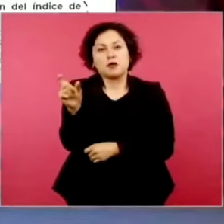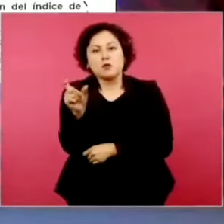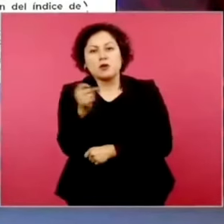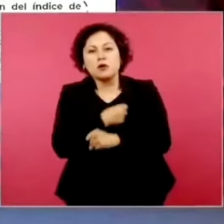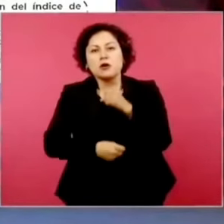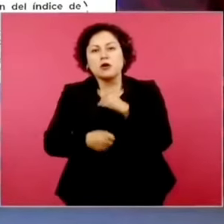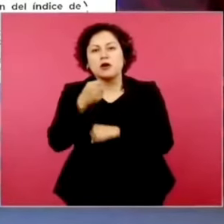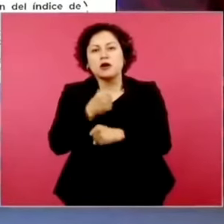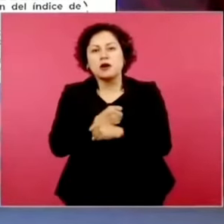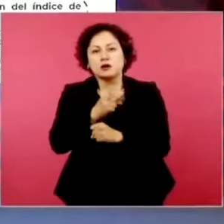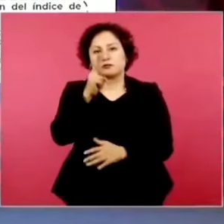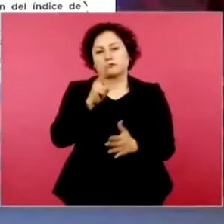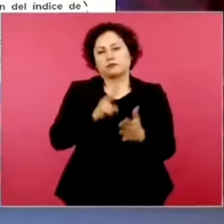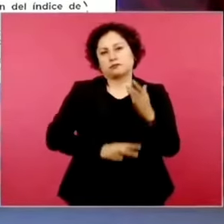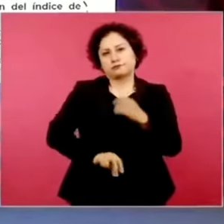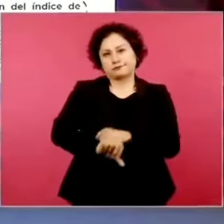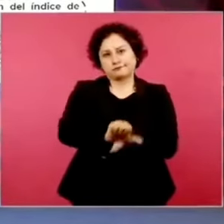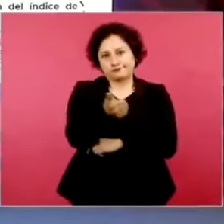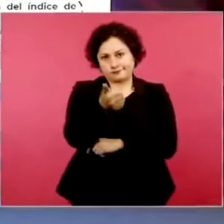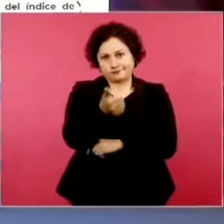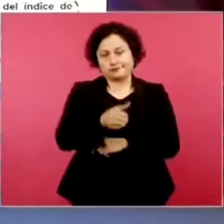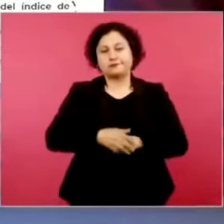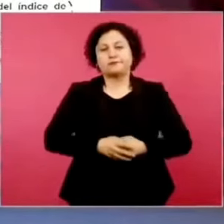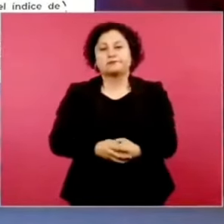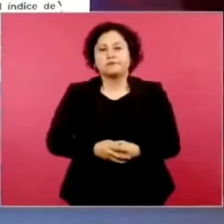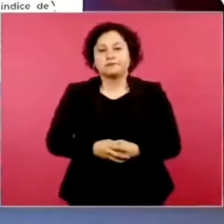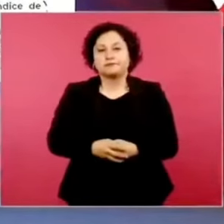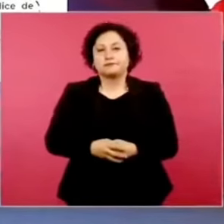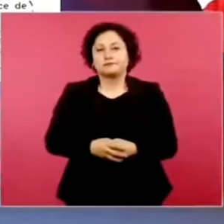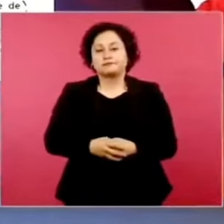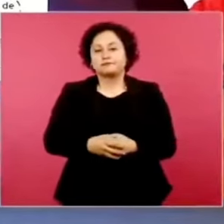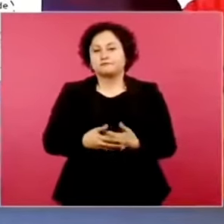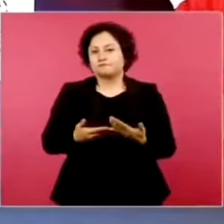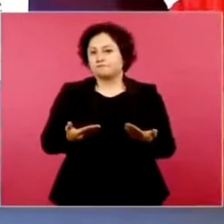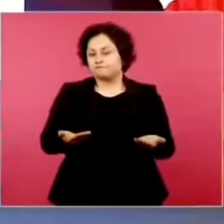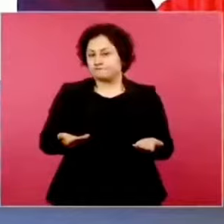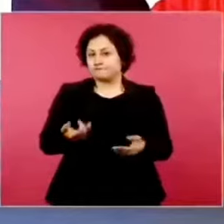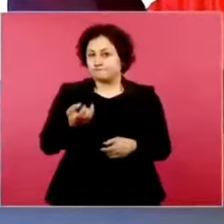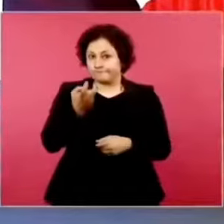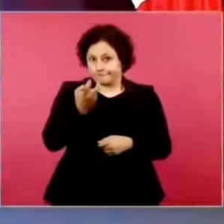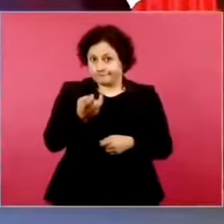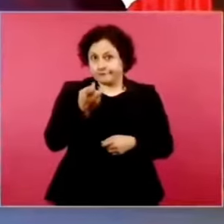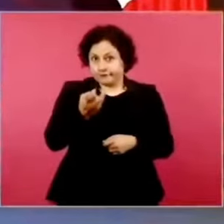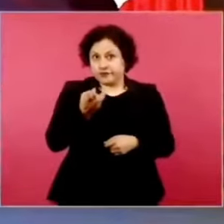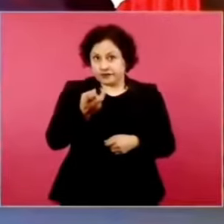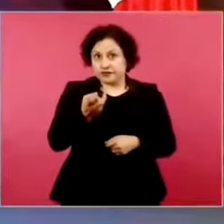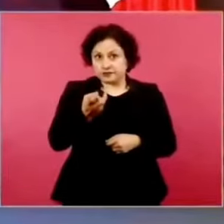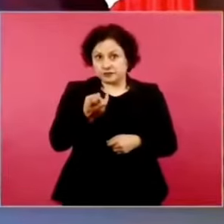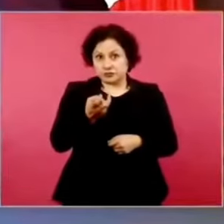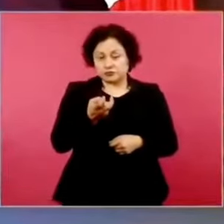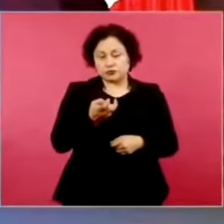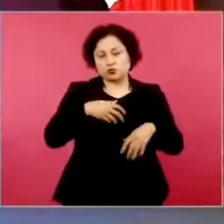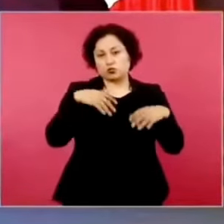Todo esto lo hemos venido resolviendo